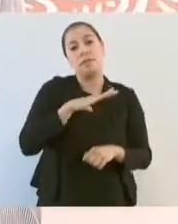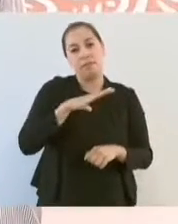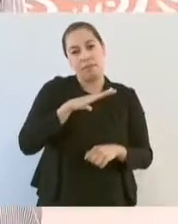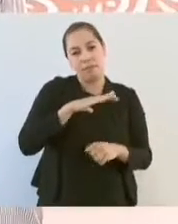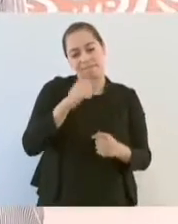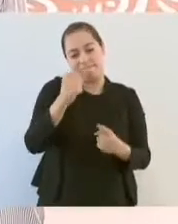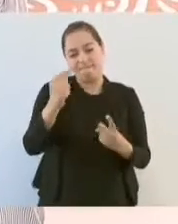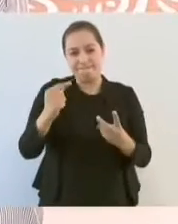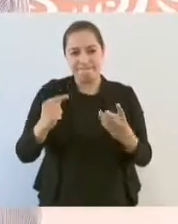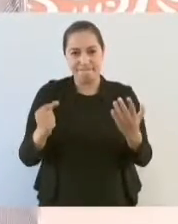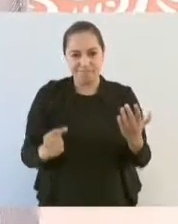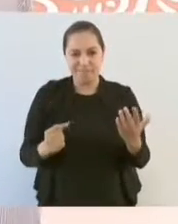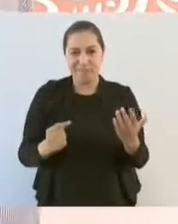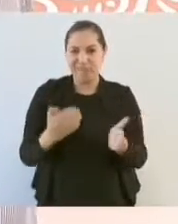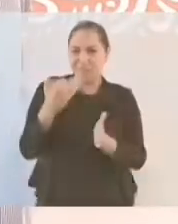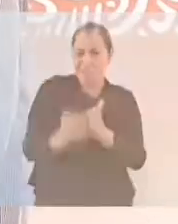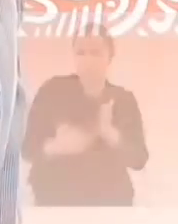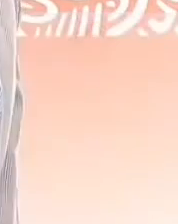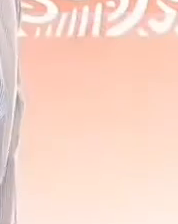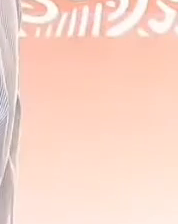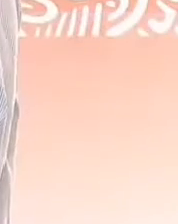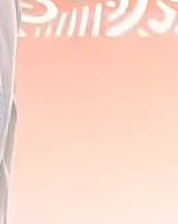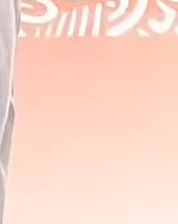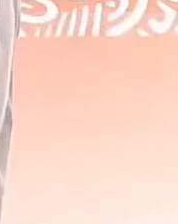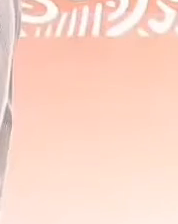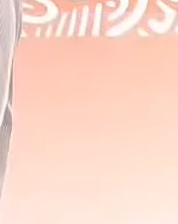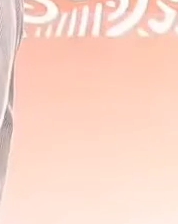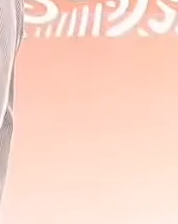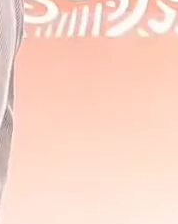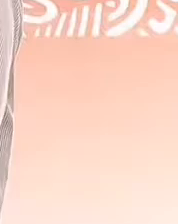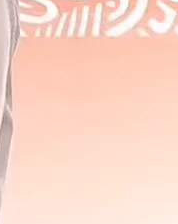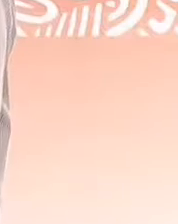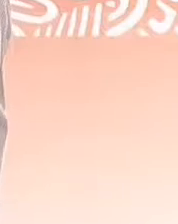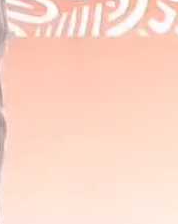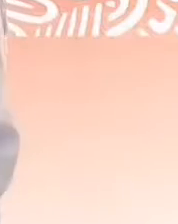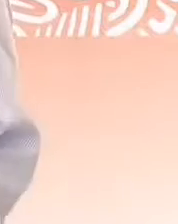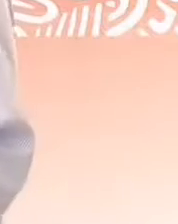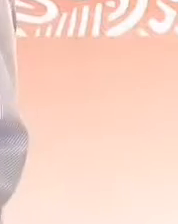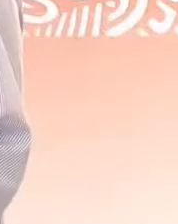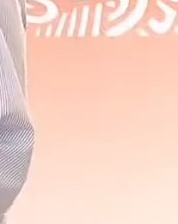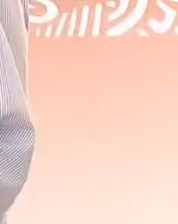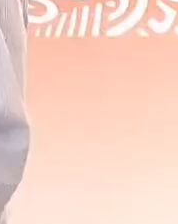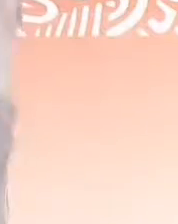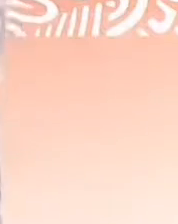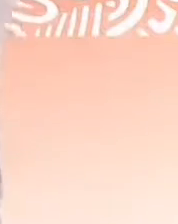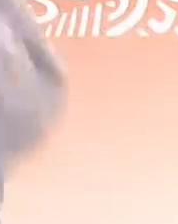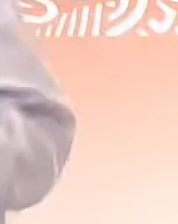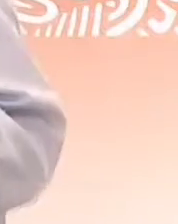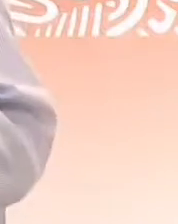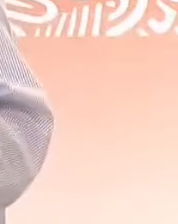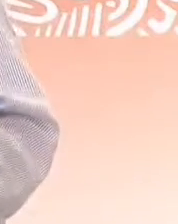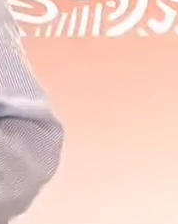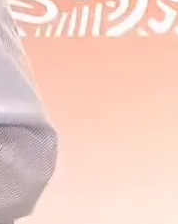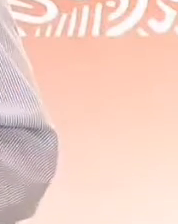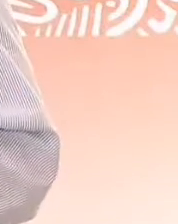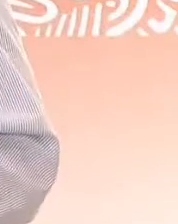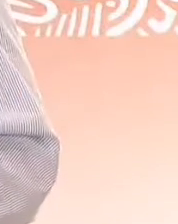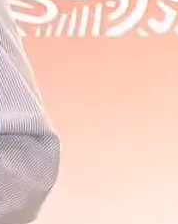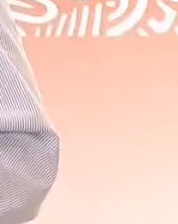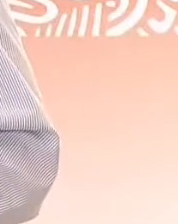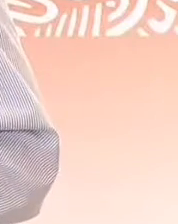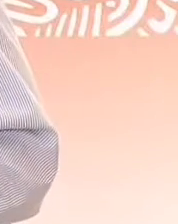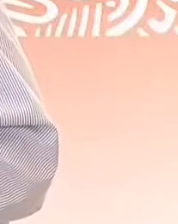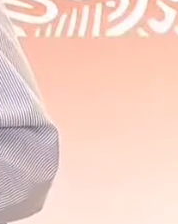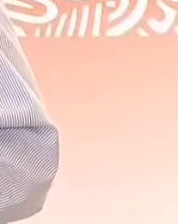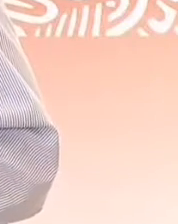decir, no gobernar con lujos, porque no puede haber un